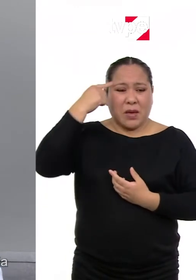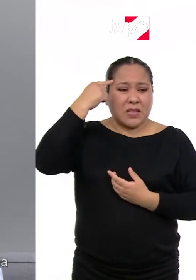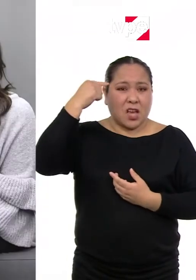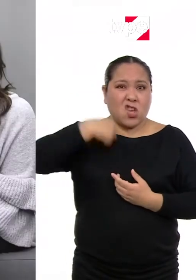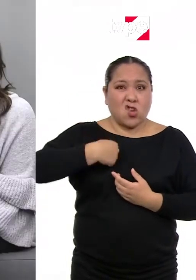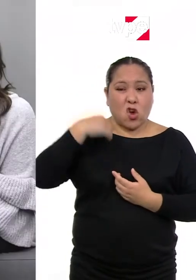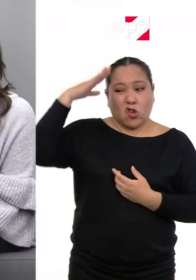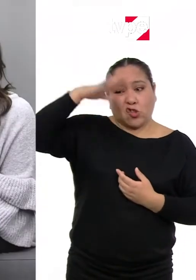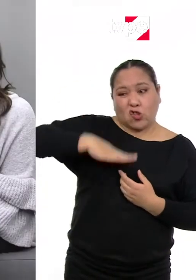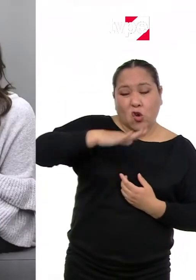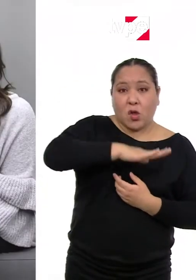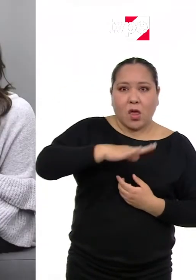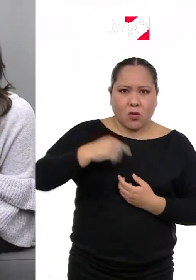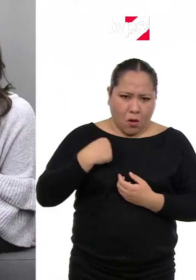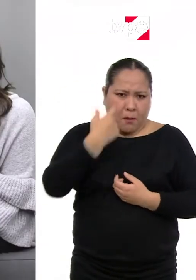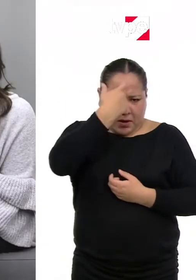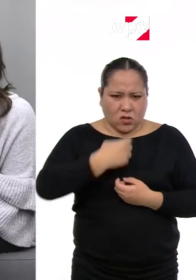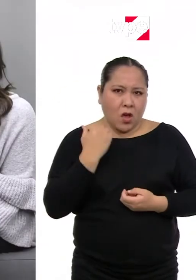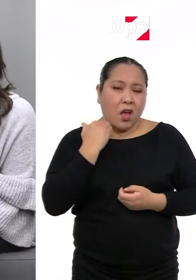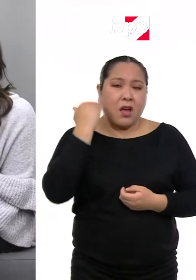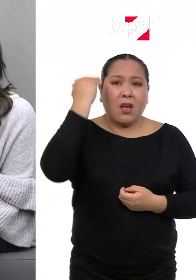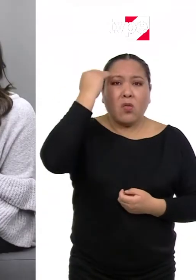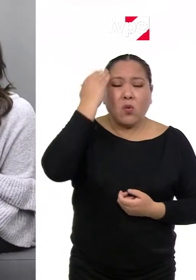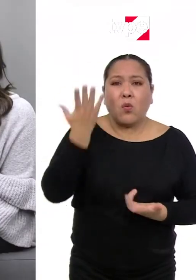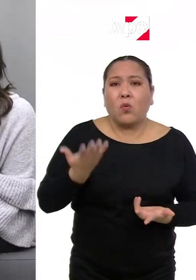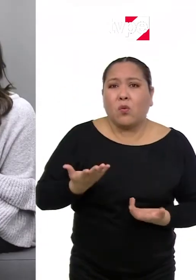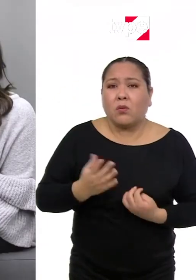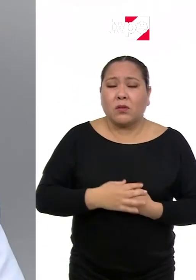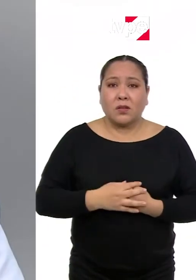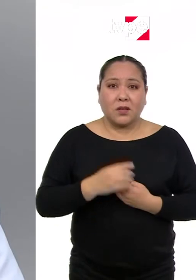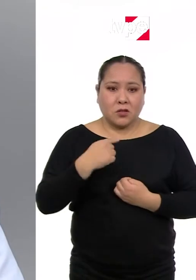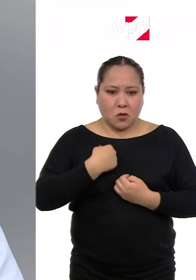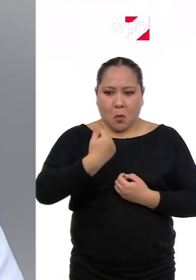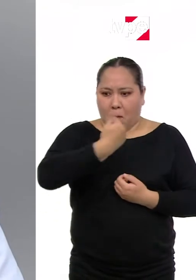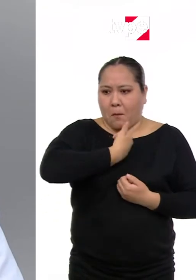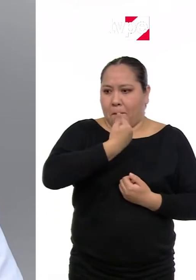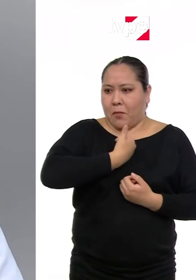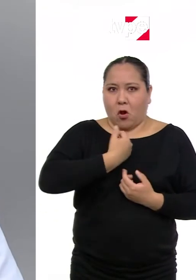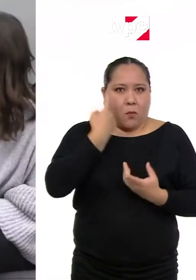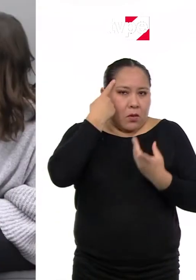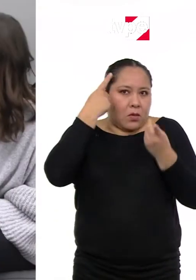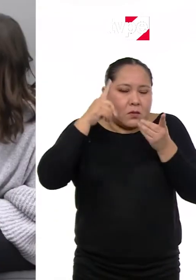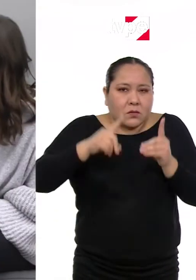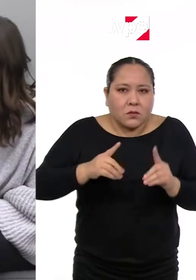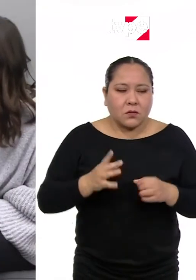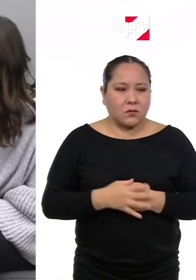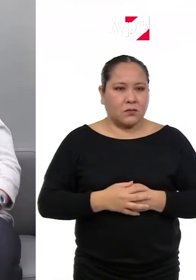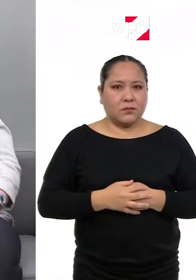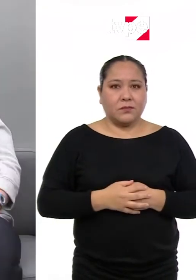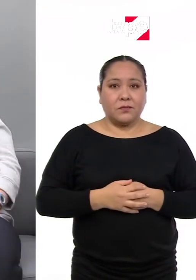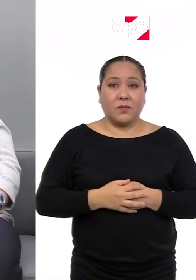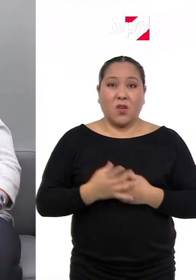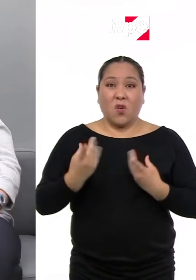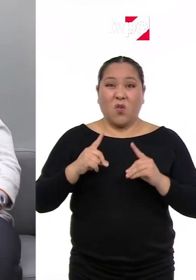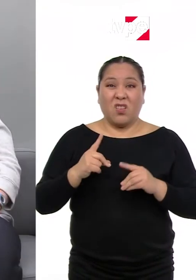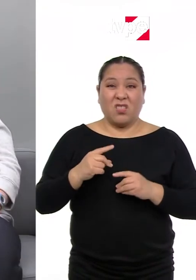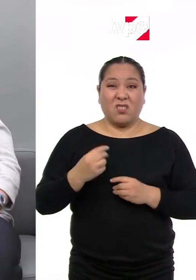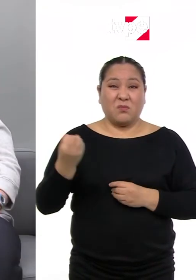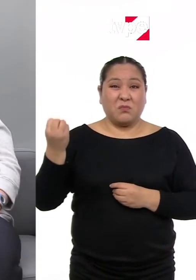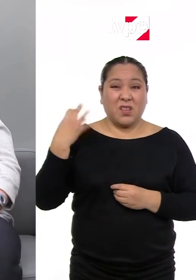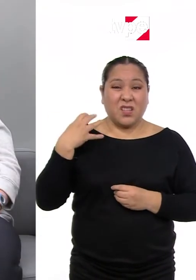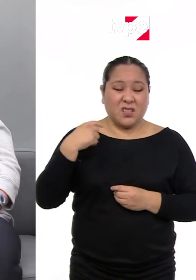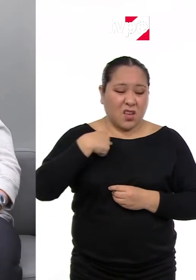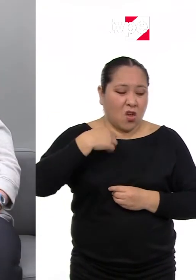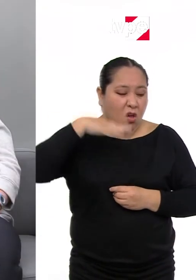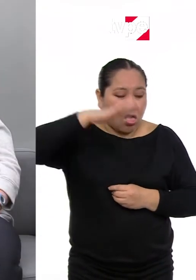una niña porque soy una persona adulta y tomo todas mis propias decisiones. Cuando me tratan